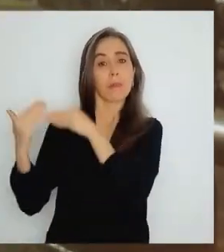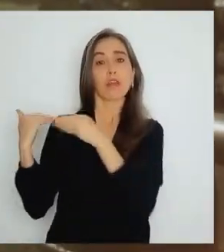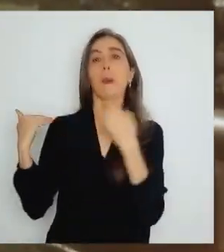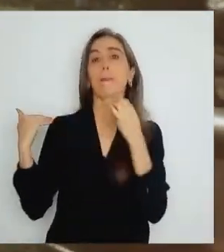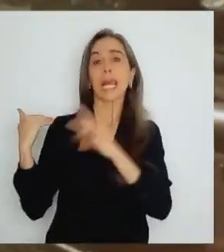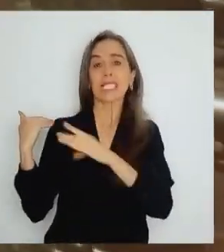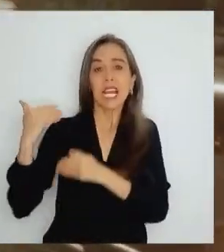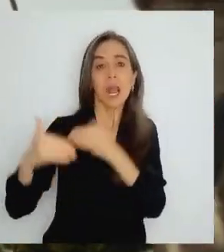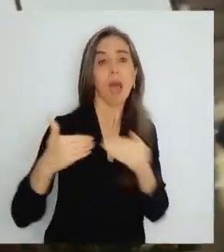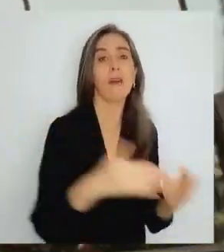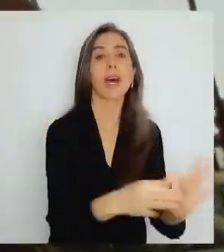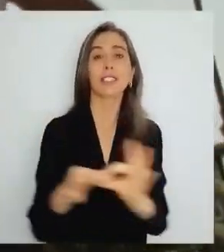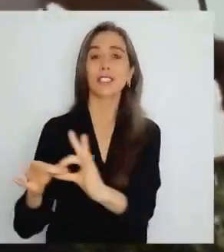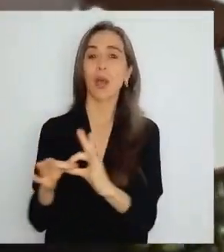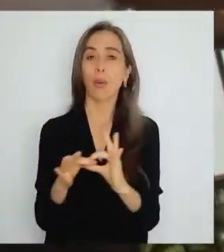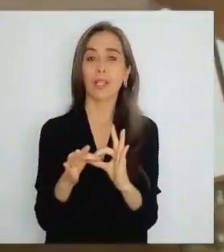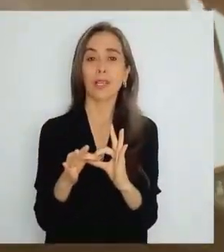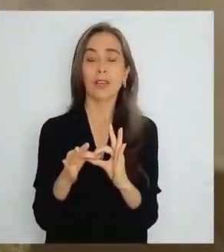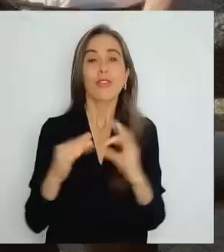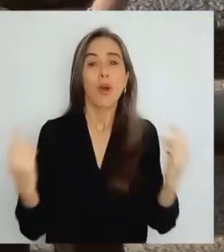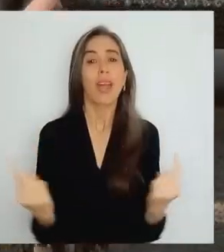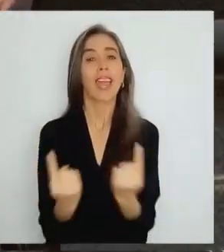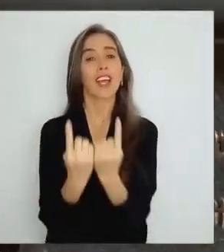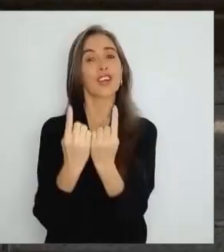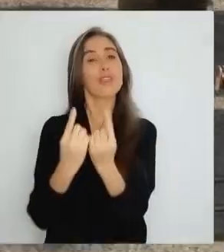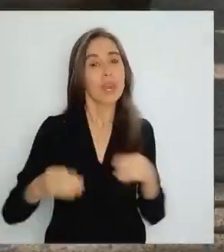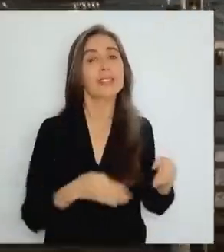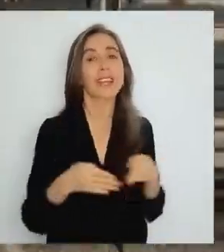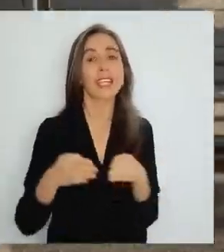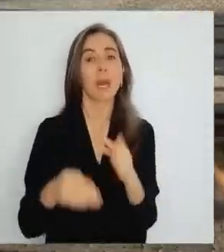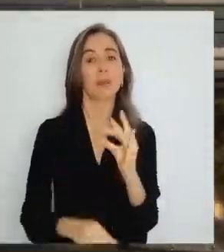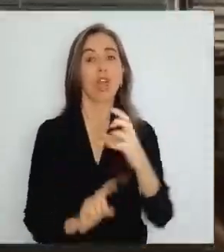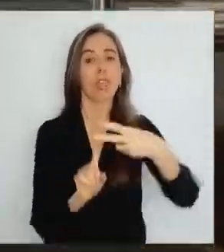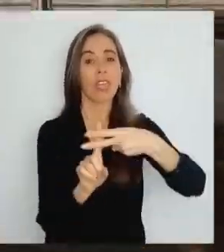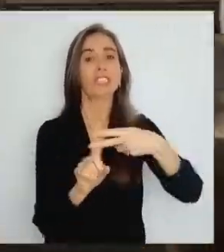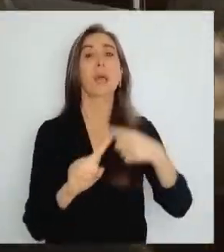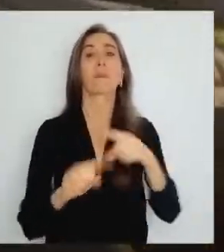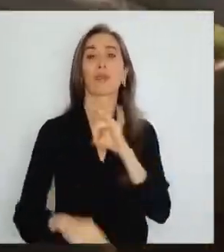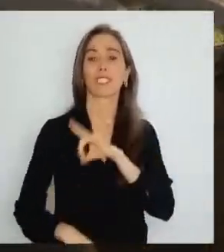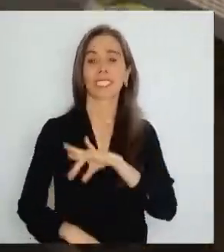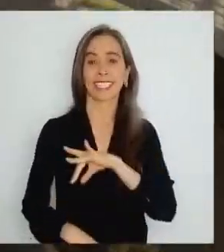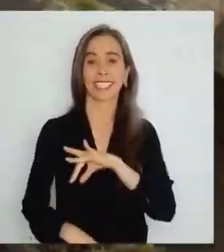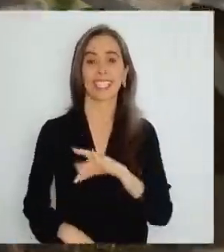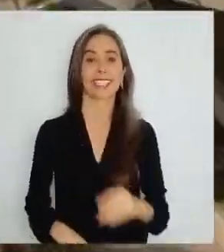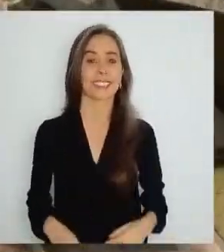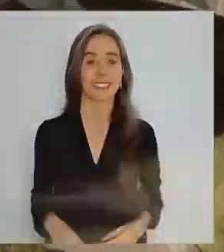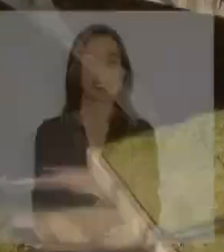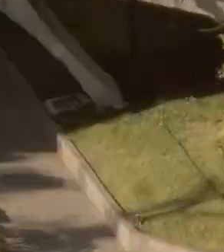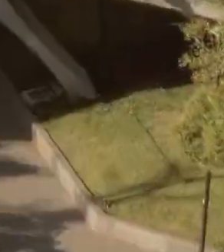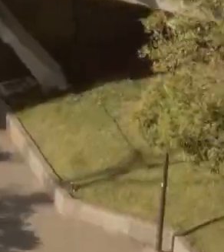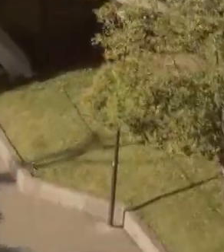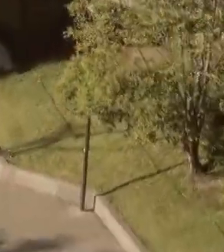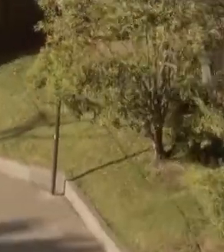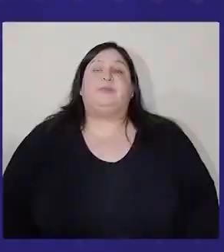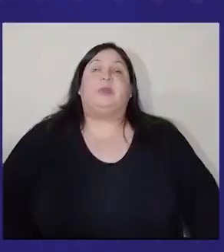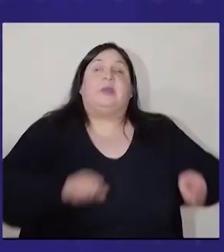retroceder. Para que Chile avance unido, encontrarse es el camino. La DC por Chile.